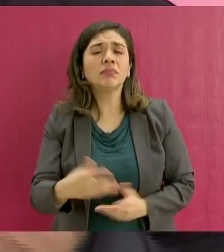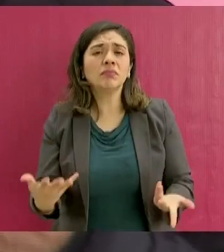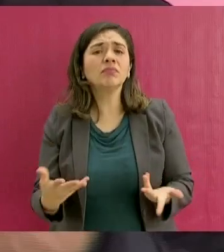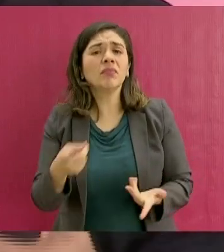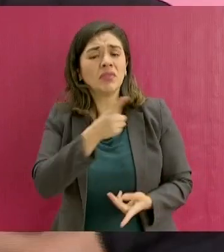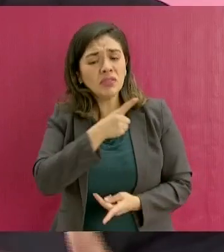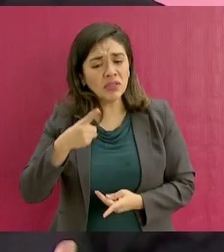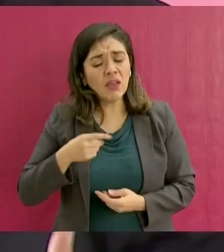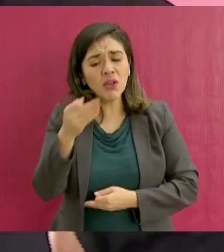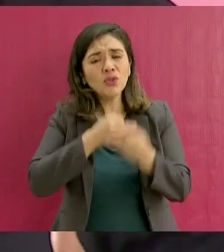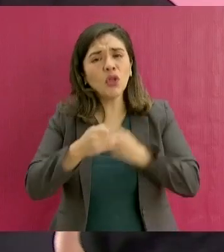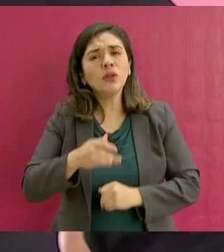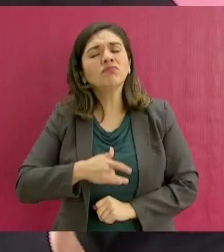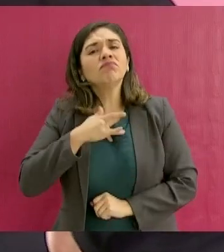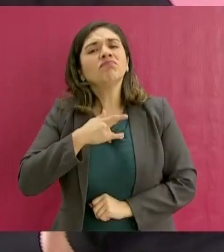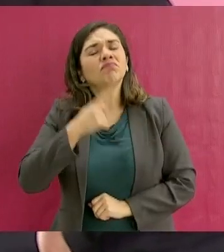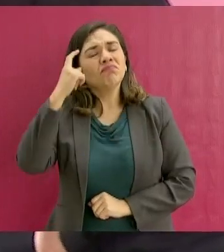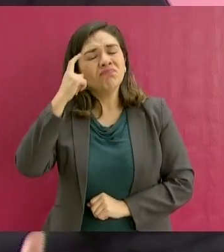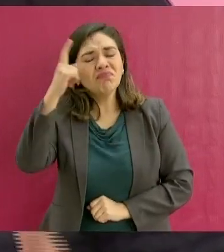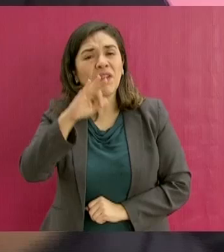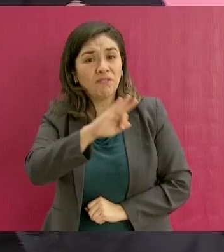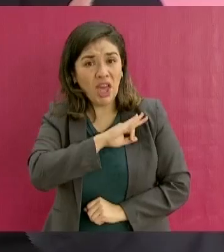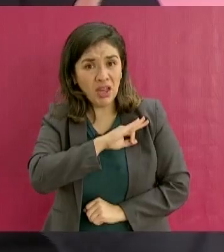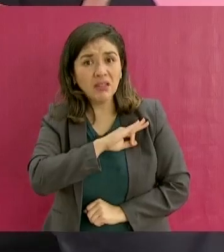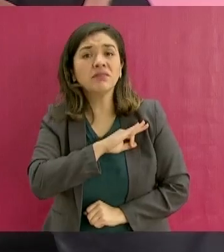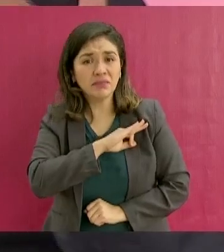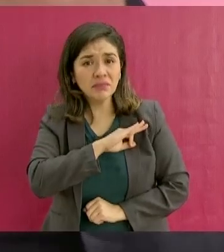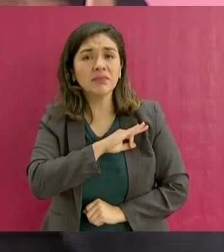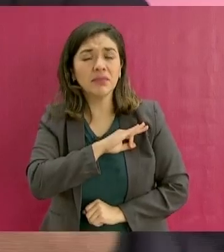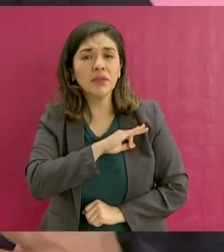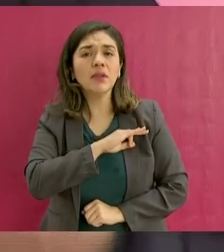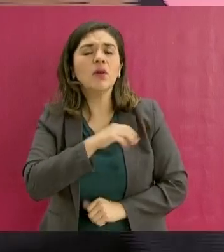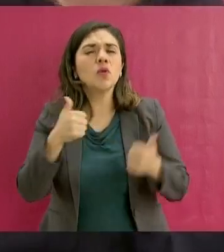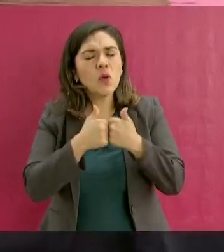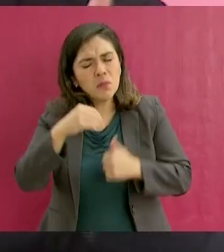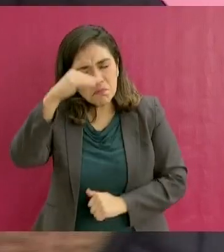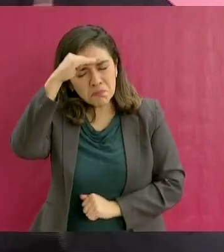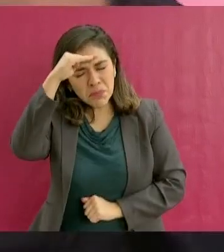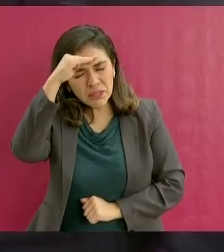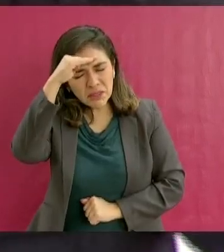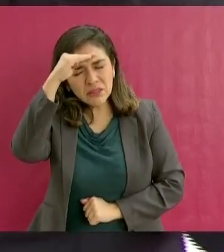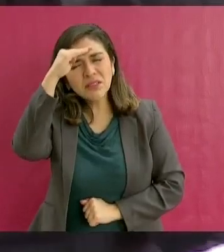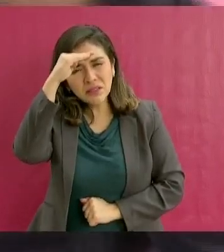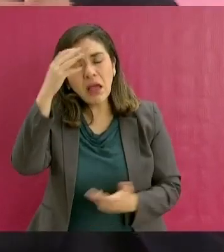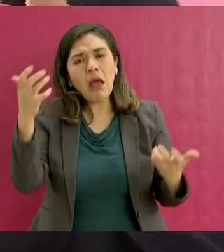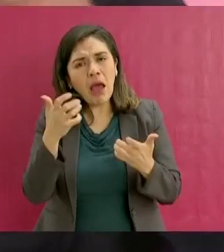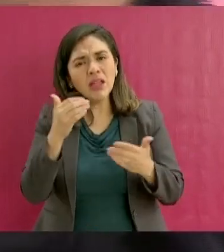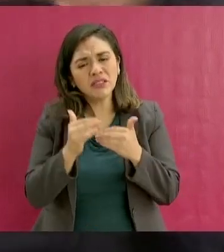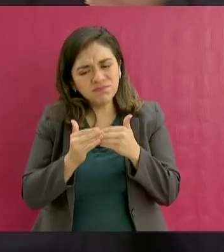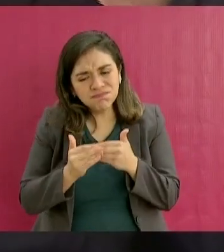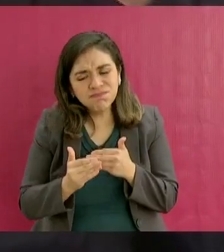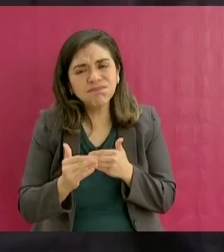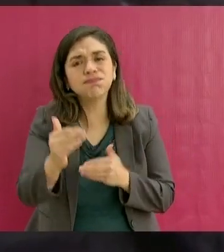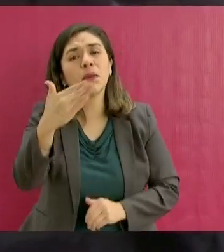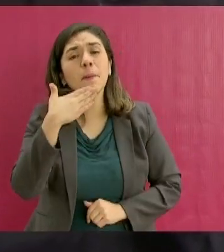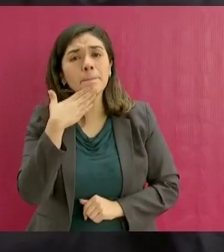que tener fe y pensar que vamos a ir hacia adelante.